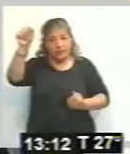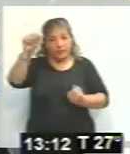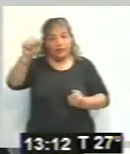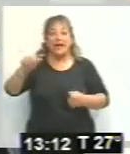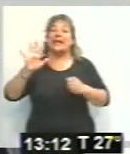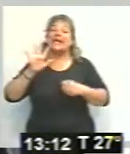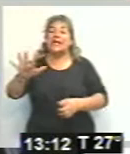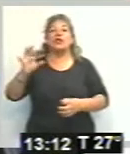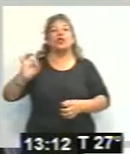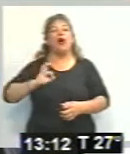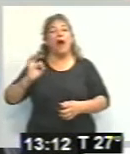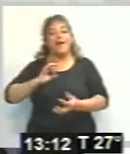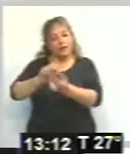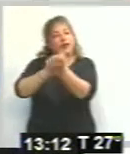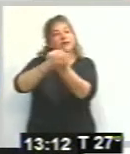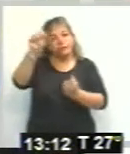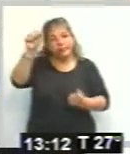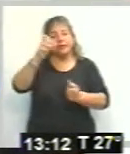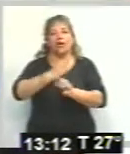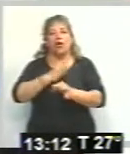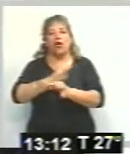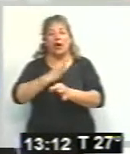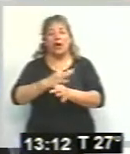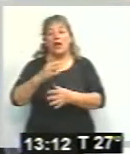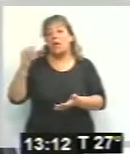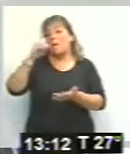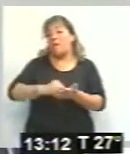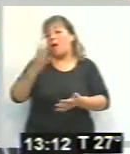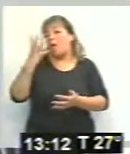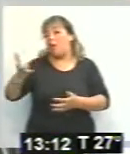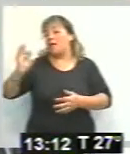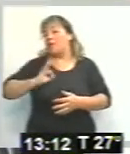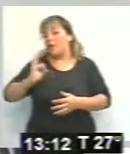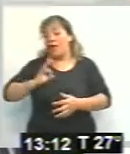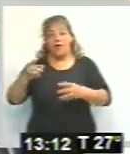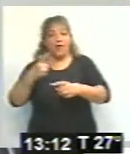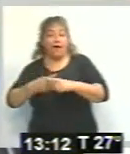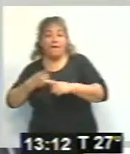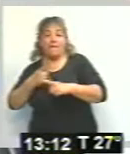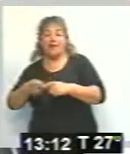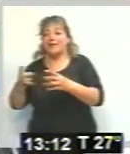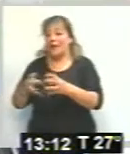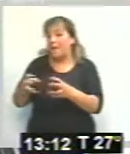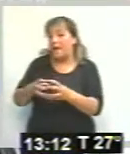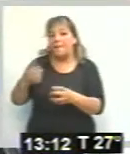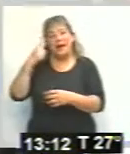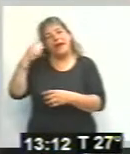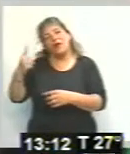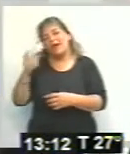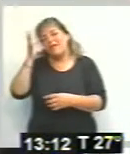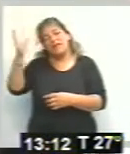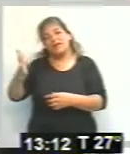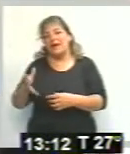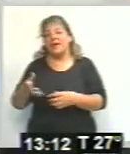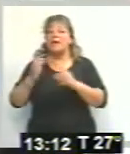el quinto año de la camada de alfarsito más al cuarto año de la papa andina de la fiesta, creo que es muchísimo ¿Van a haber